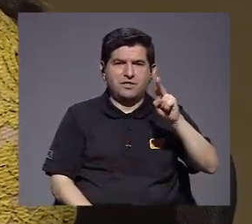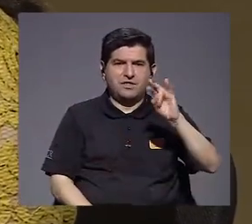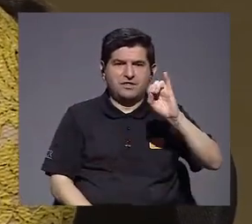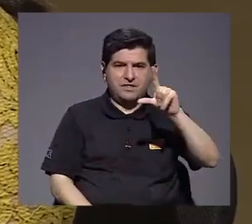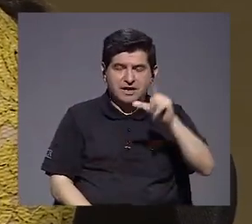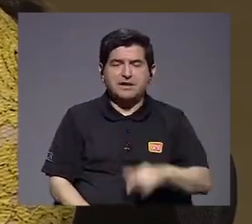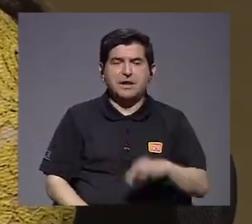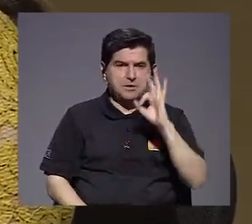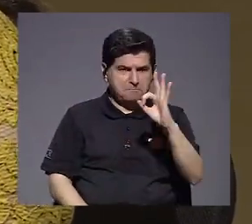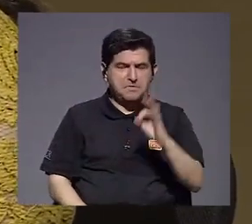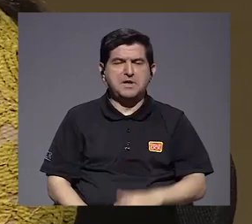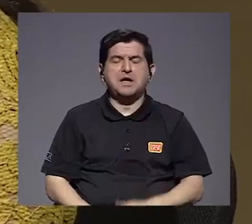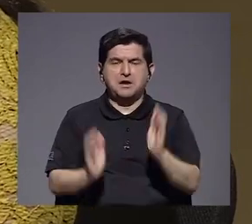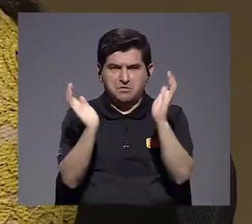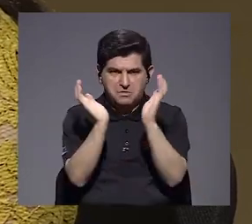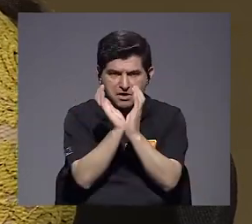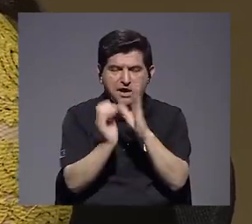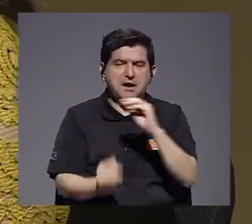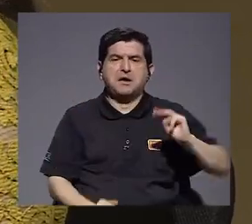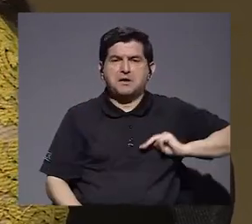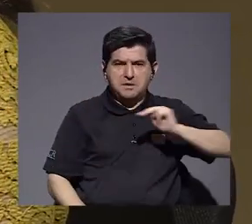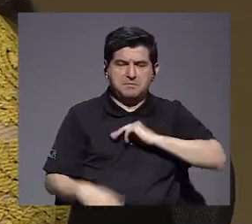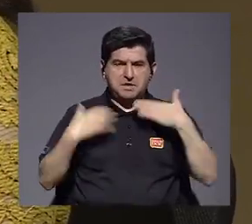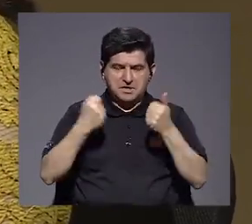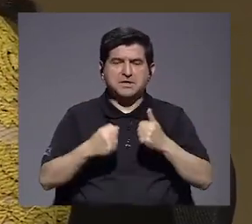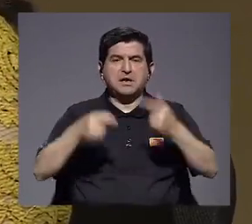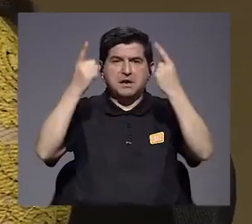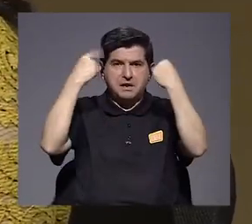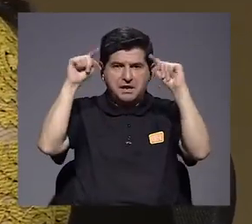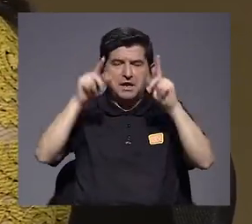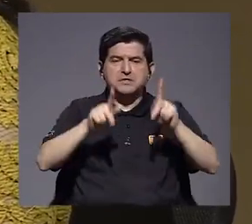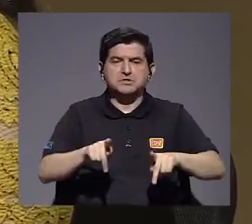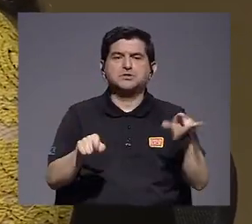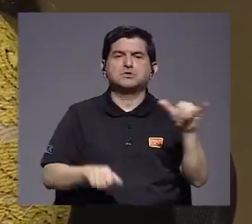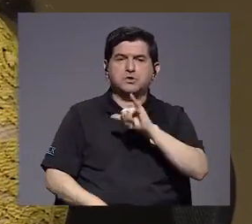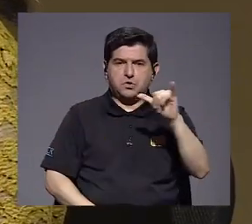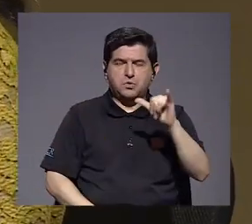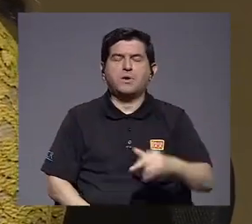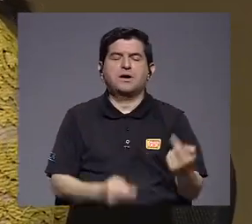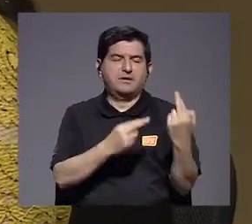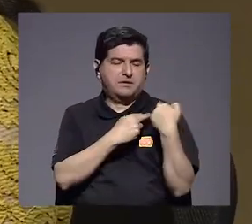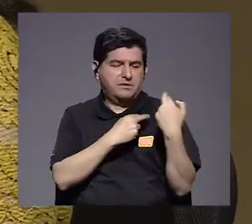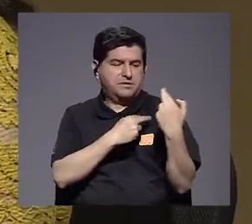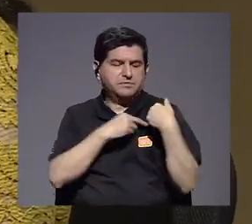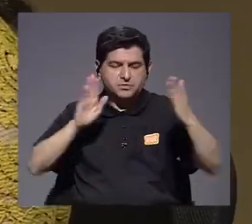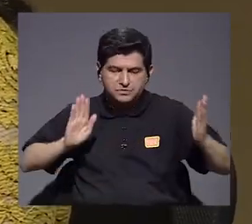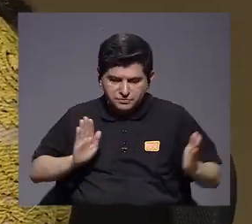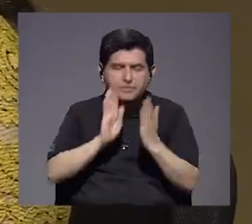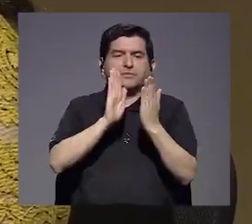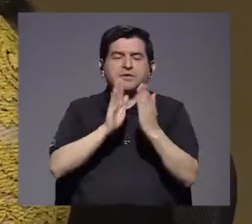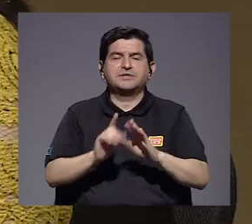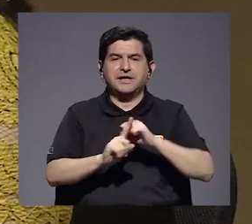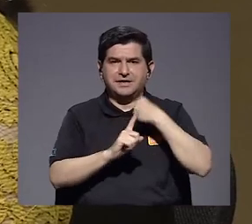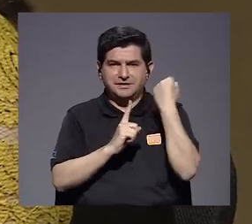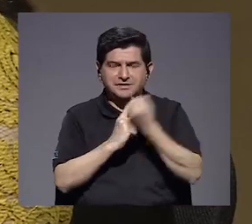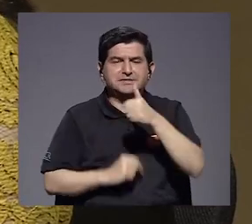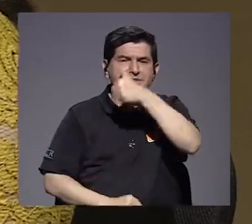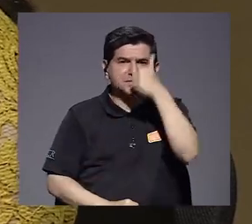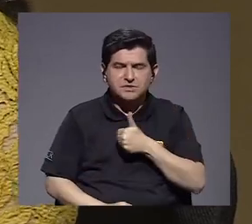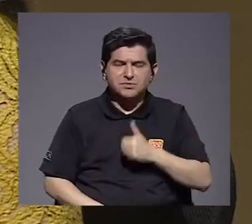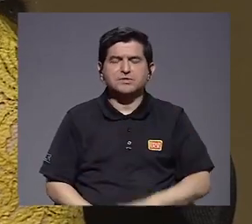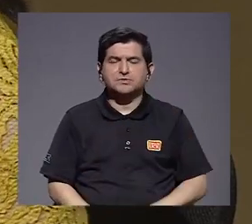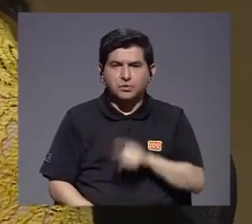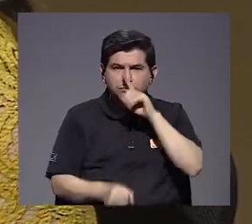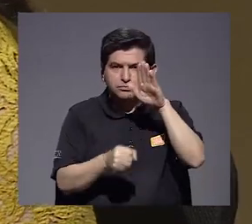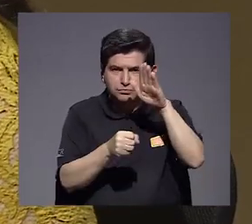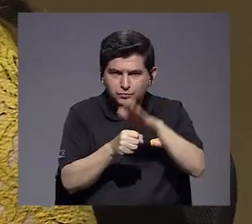la caja, a nivel de salud y demás, en realidad es el éxito de los ciudadanos y las ciudadanas de la responsabilidad con que se ha asumido y el sacrificio con que